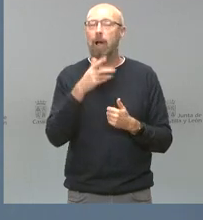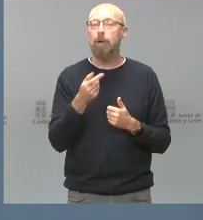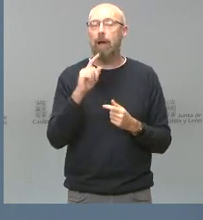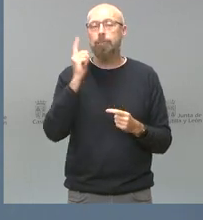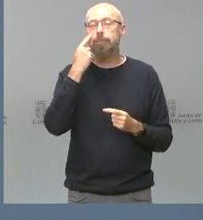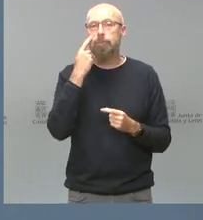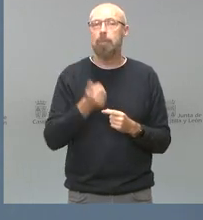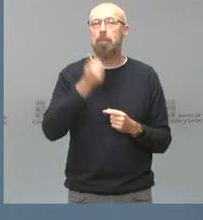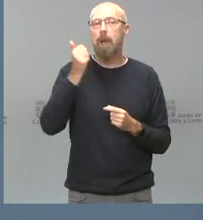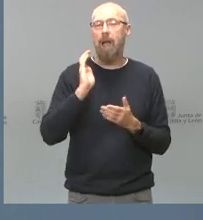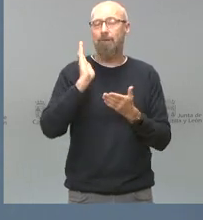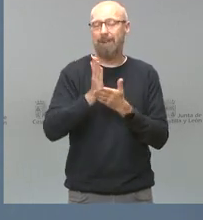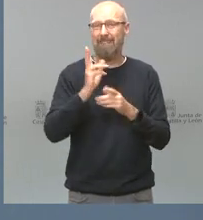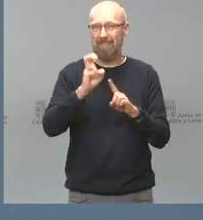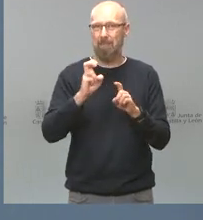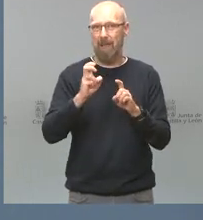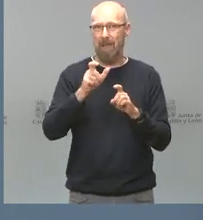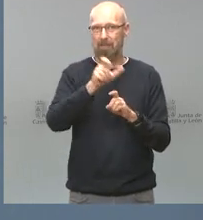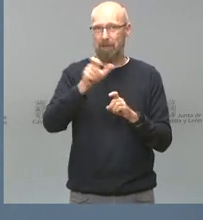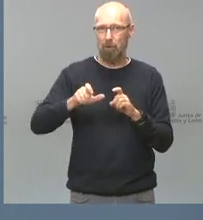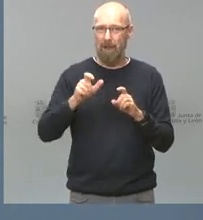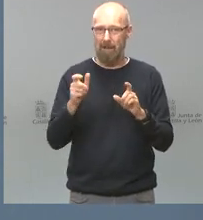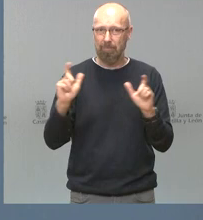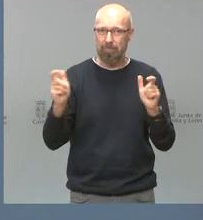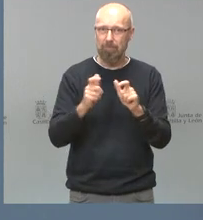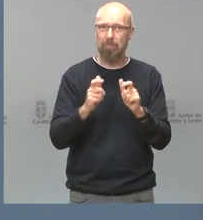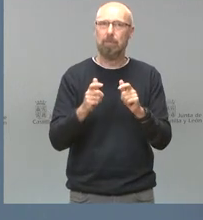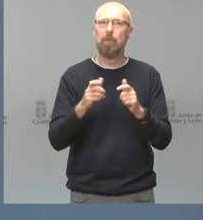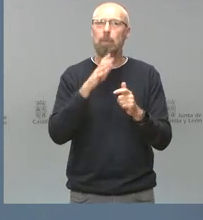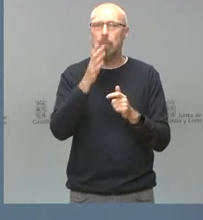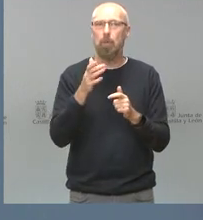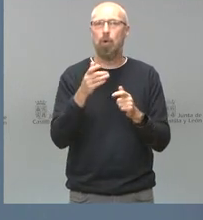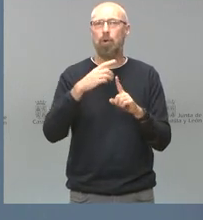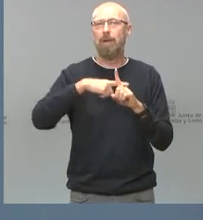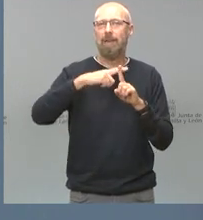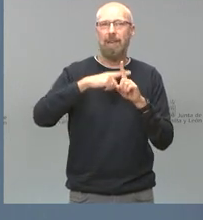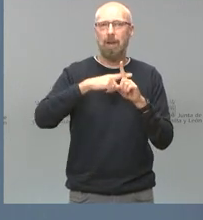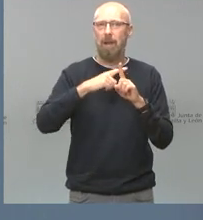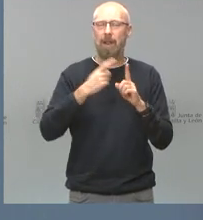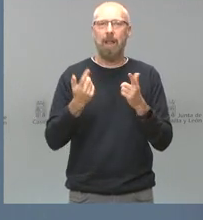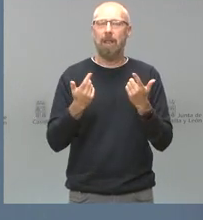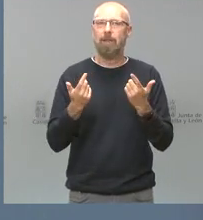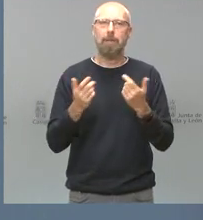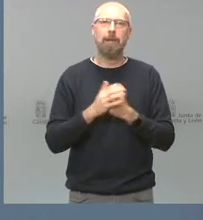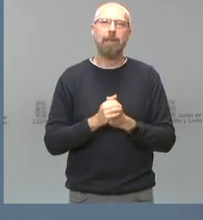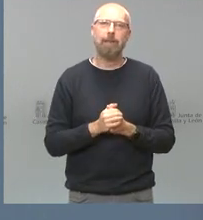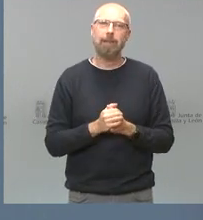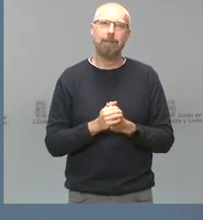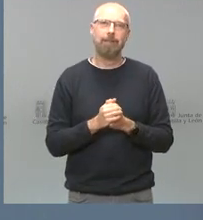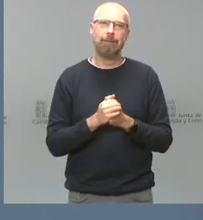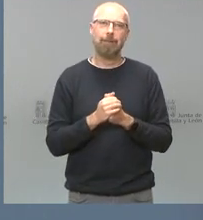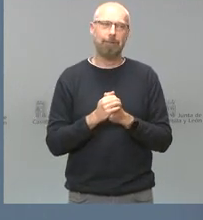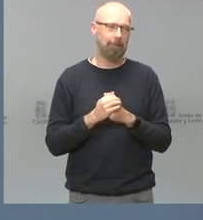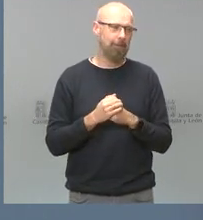impacto desde el punto de vista demográfico, es el aumento de las tasas de defunción y el nivel tan alto de tasas de defunción que también se asocia a la propia estructura